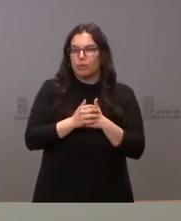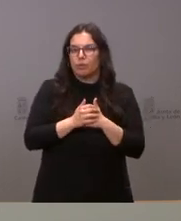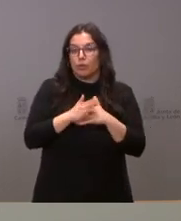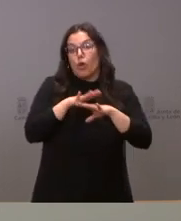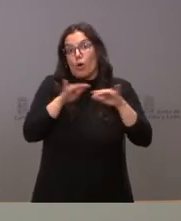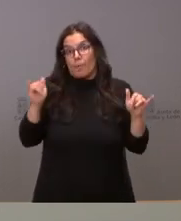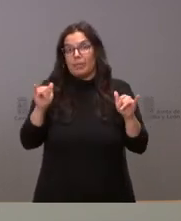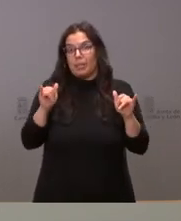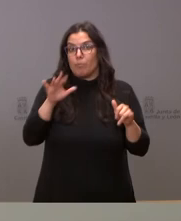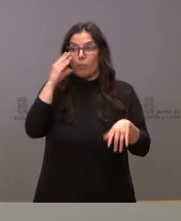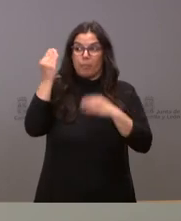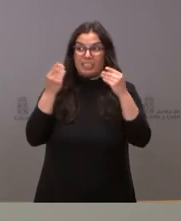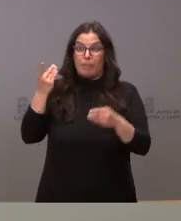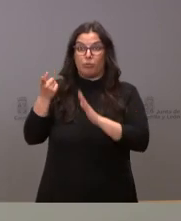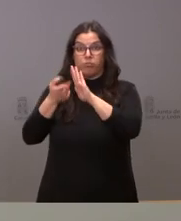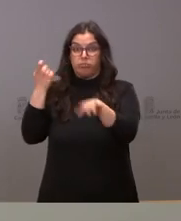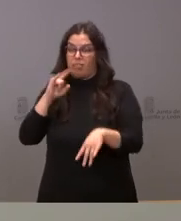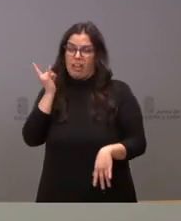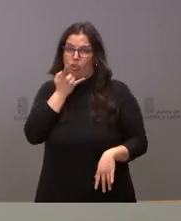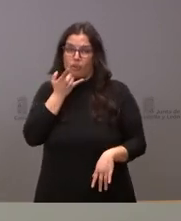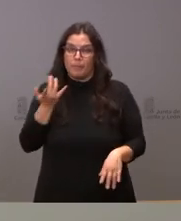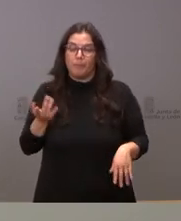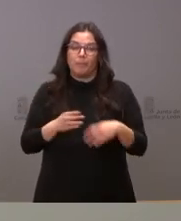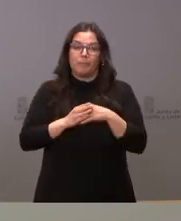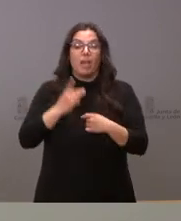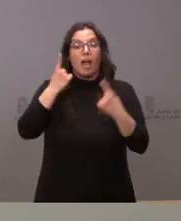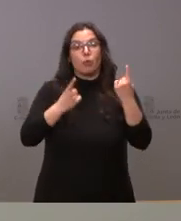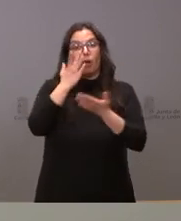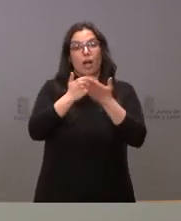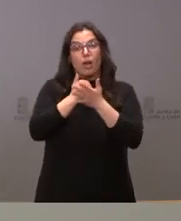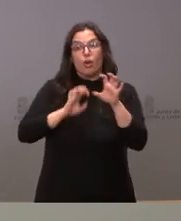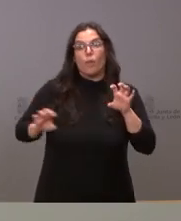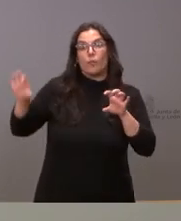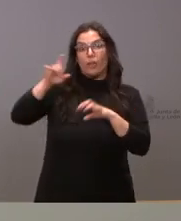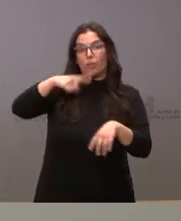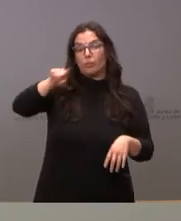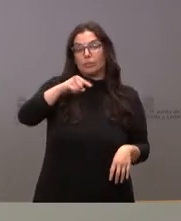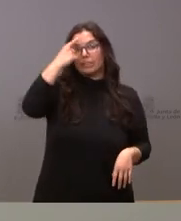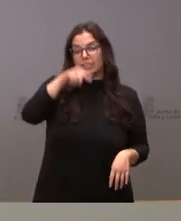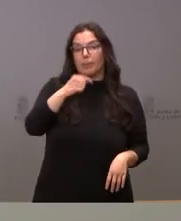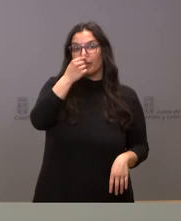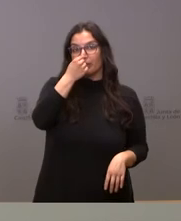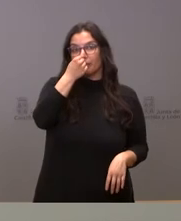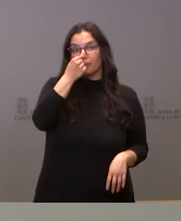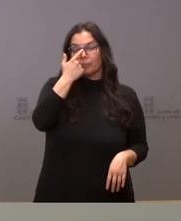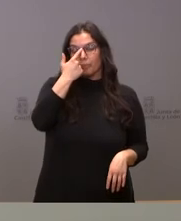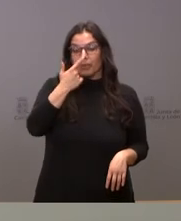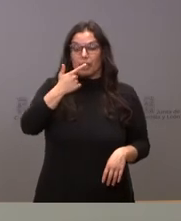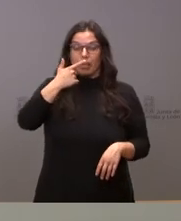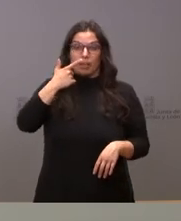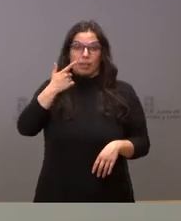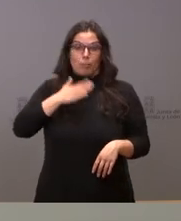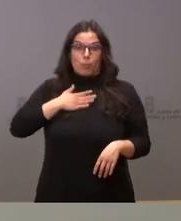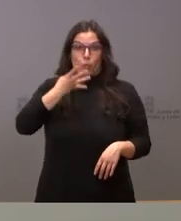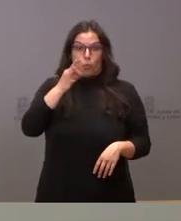compensación de ese error que creemos que se producirá por parte del gobierno hay comunidades autónomas que saben que utilizan esta parte del currículum